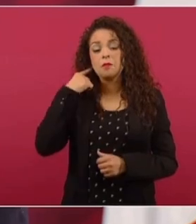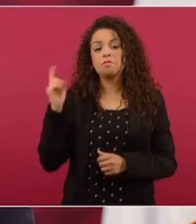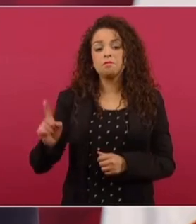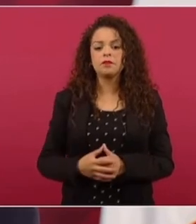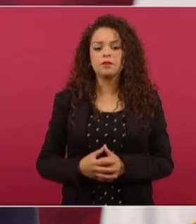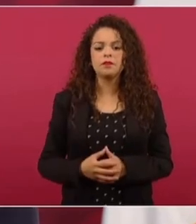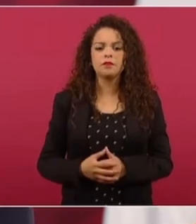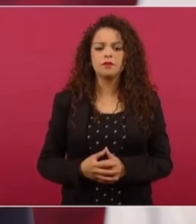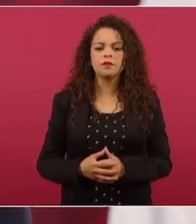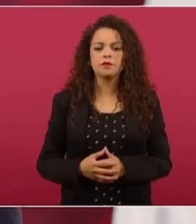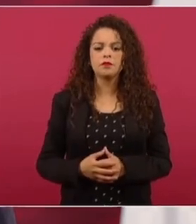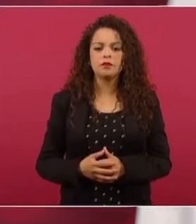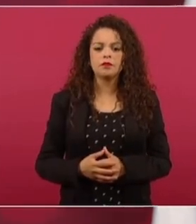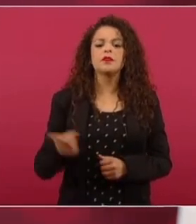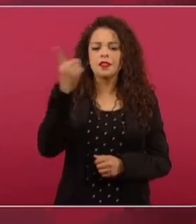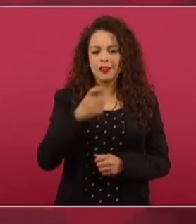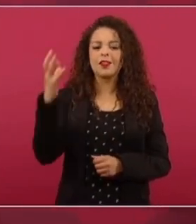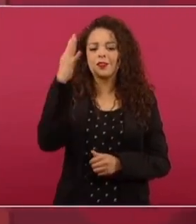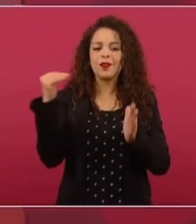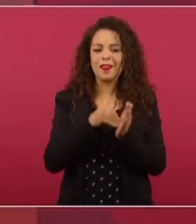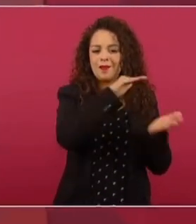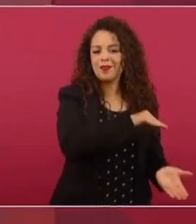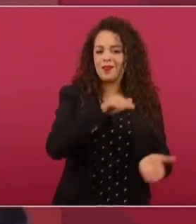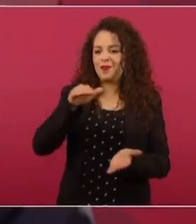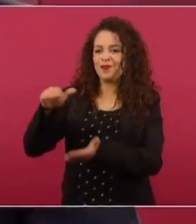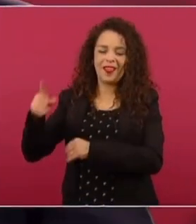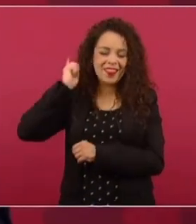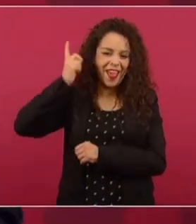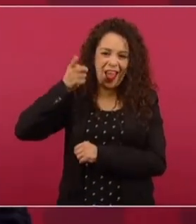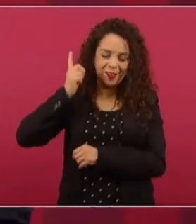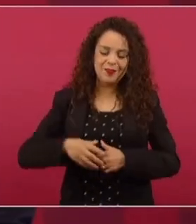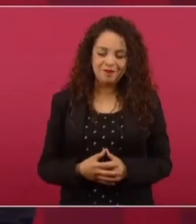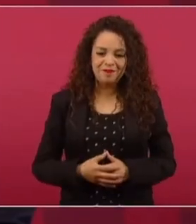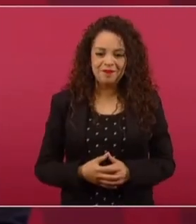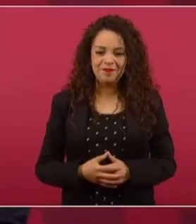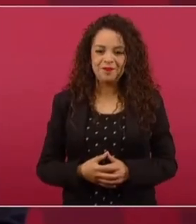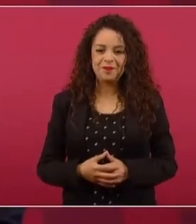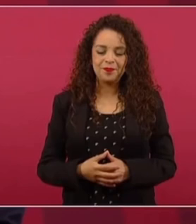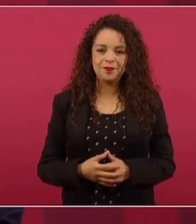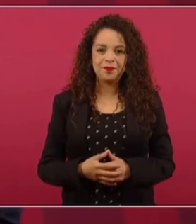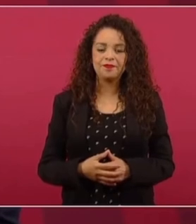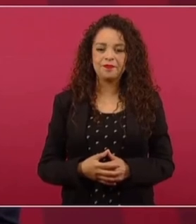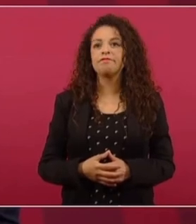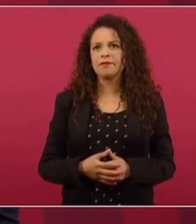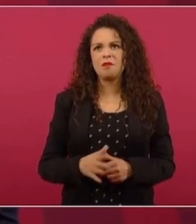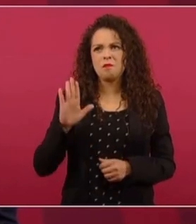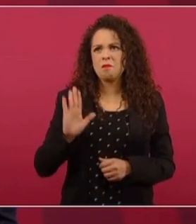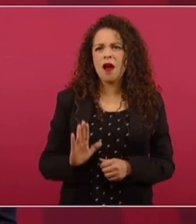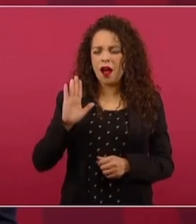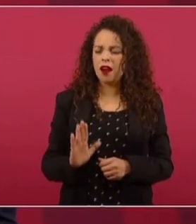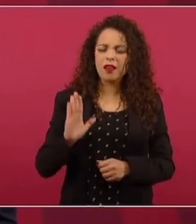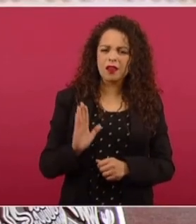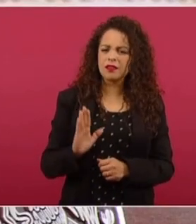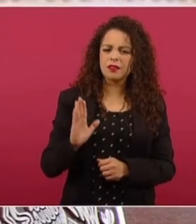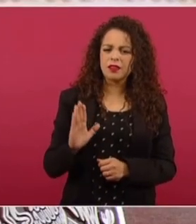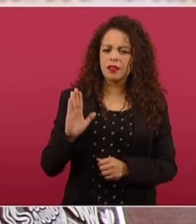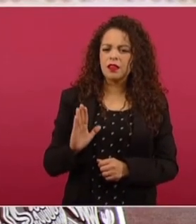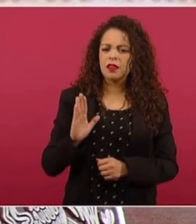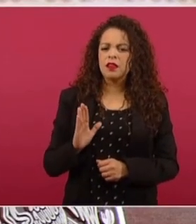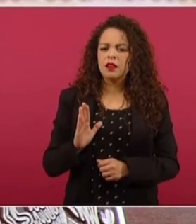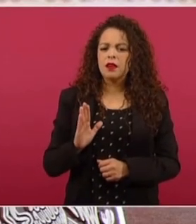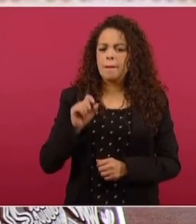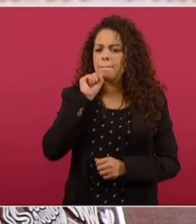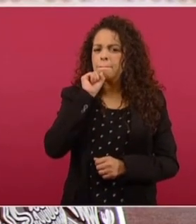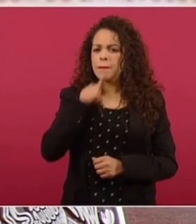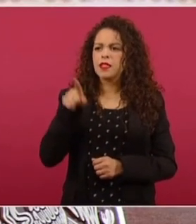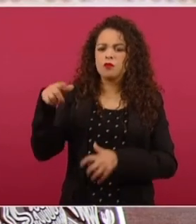150 mil barriles diarios de gasolina. Hijo, qué bien. Es parecido a lo que nos